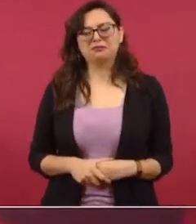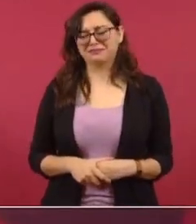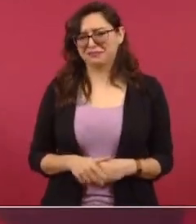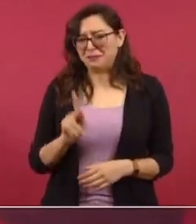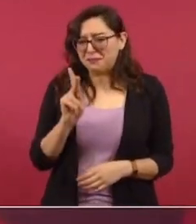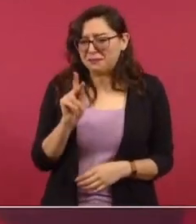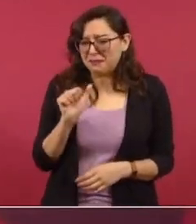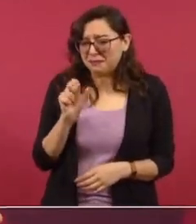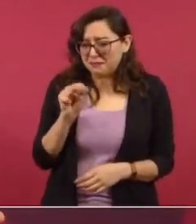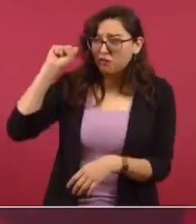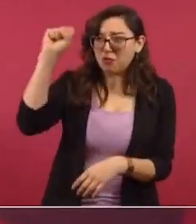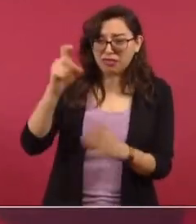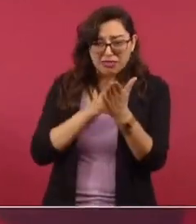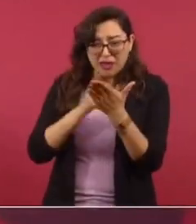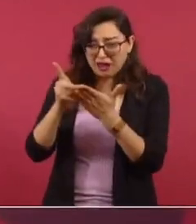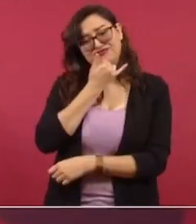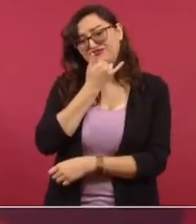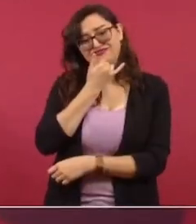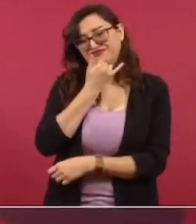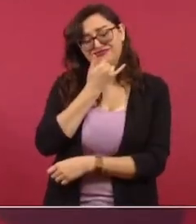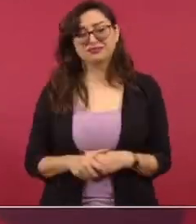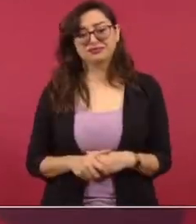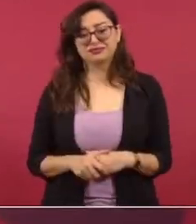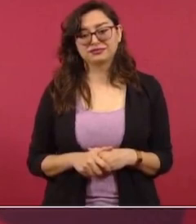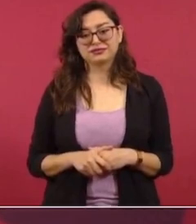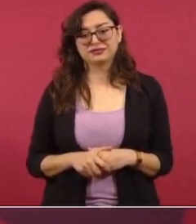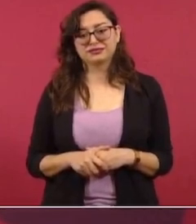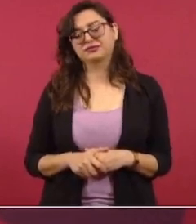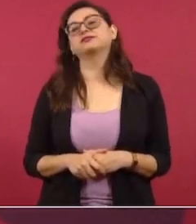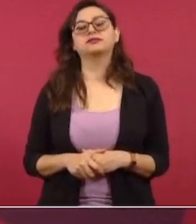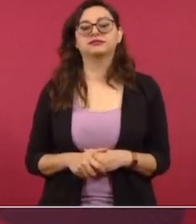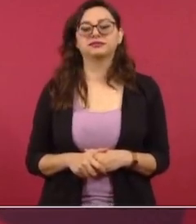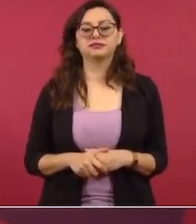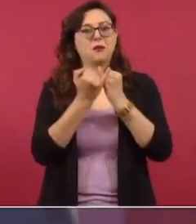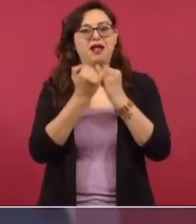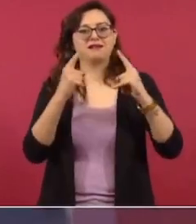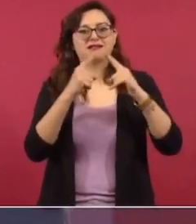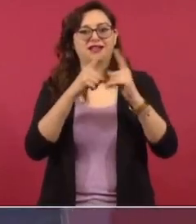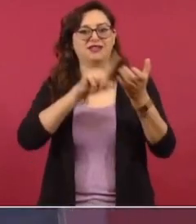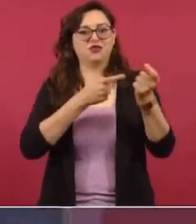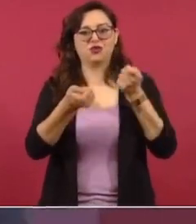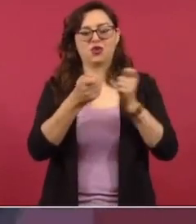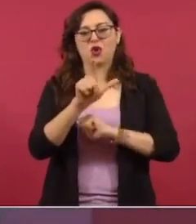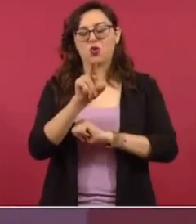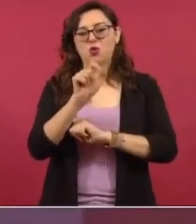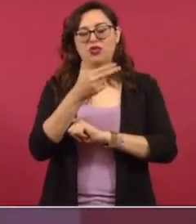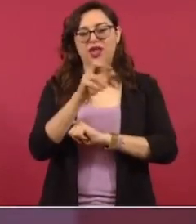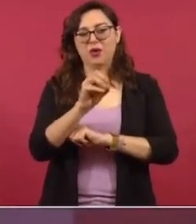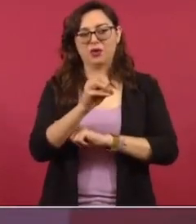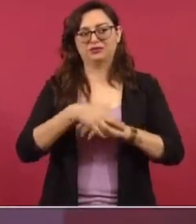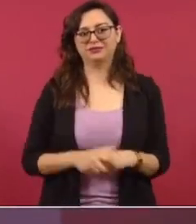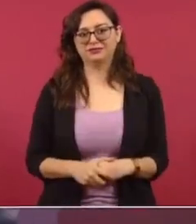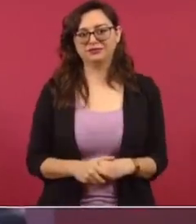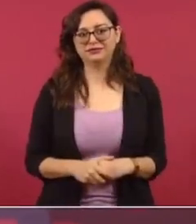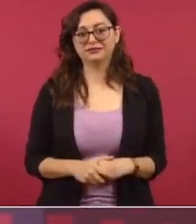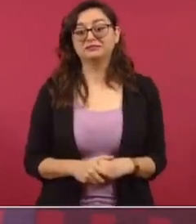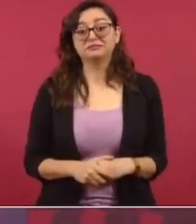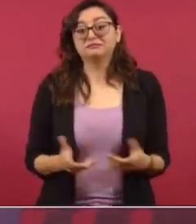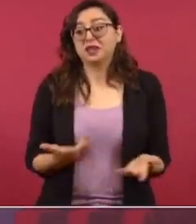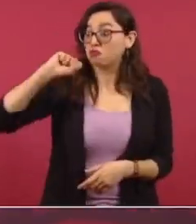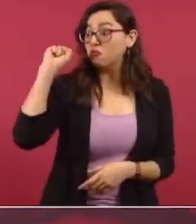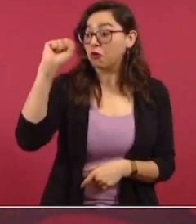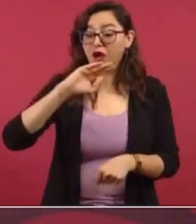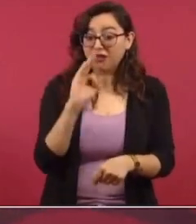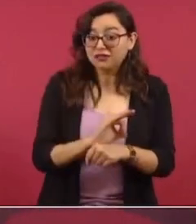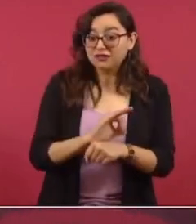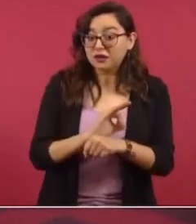del PAN, feministas. Es como la iglesia en manos de Lutero, pero pues ya son feministas,